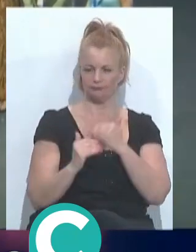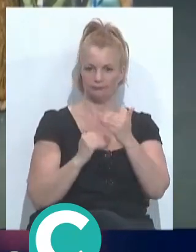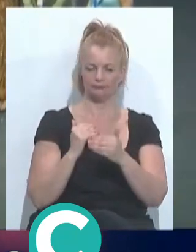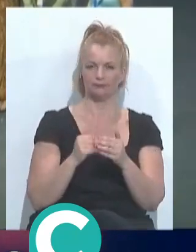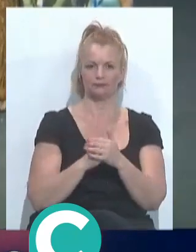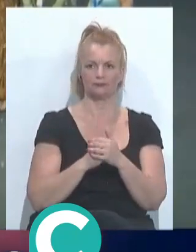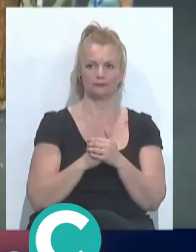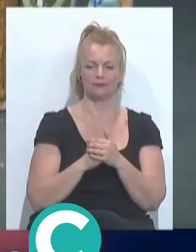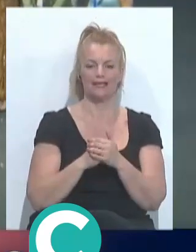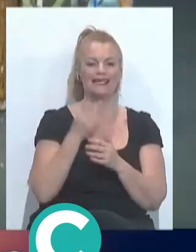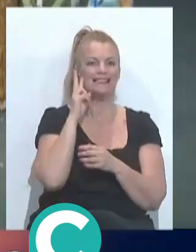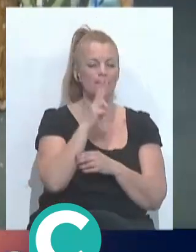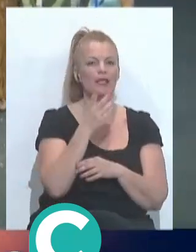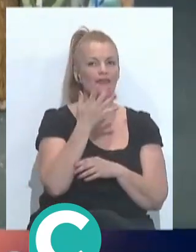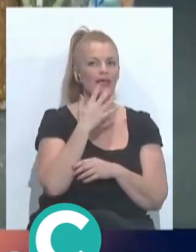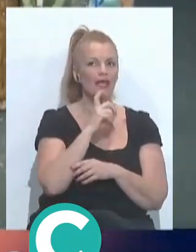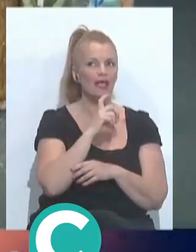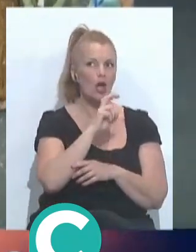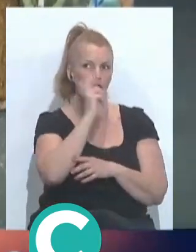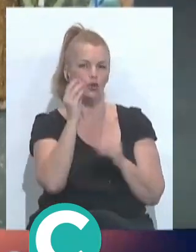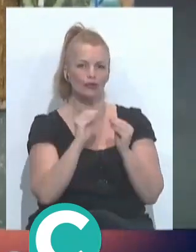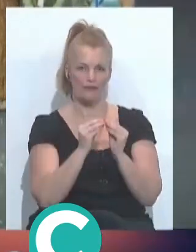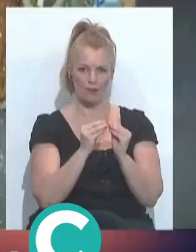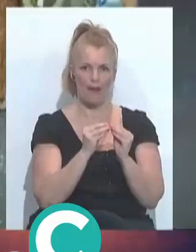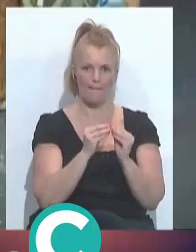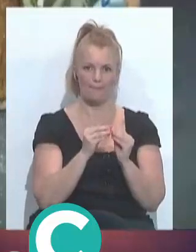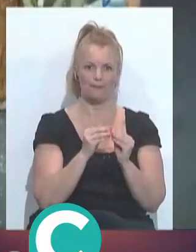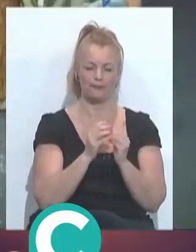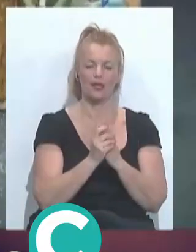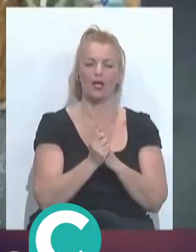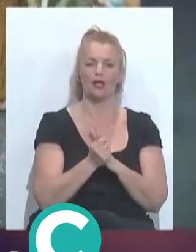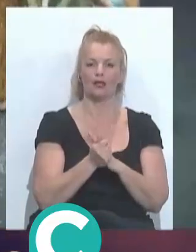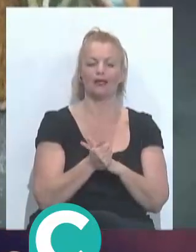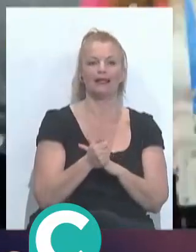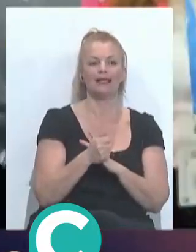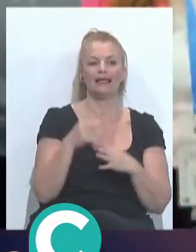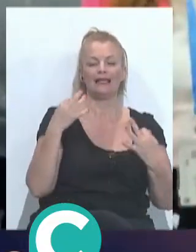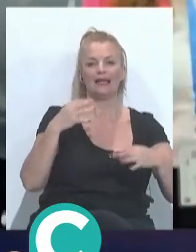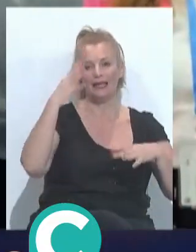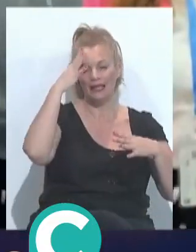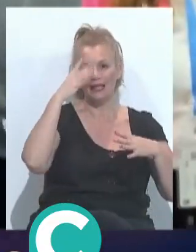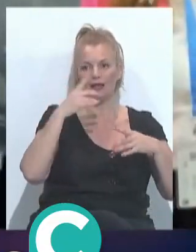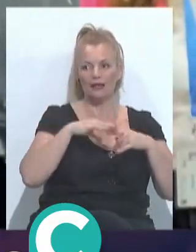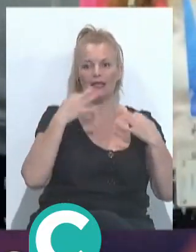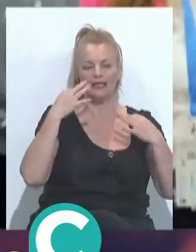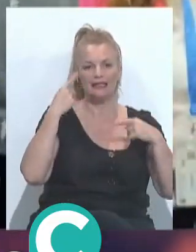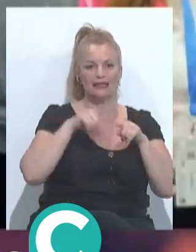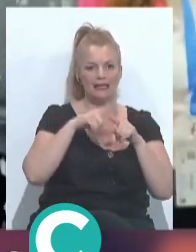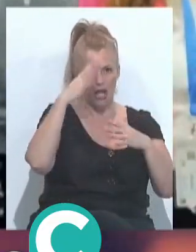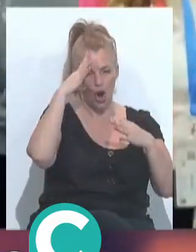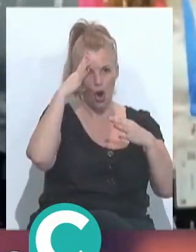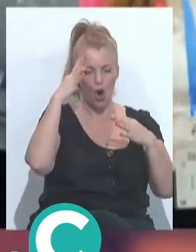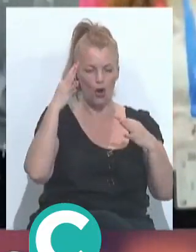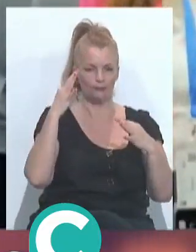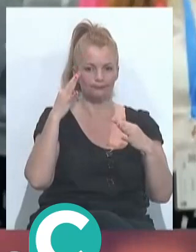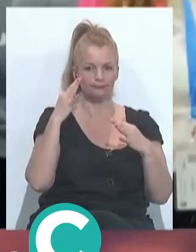Entonces, es verdad que tú dices, se mira de otra manera, seguro. Es lo que te va por muy objetivos que intenten ser. Lo que pasa